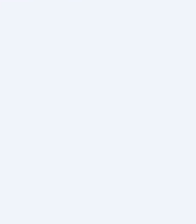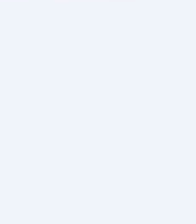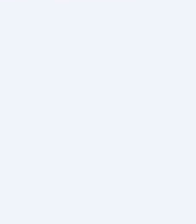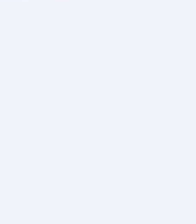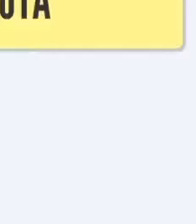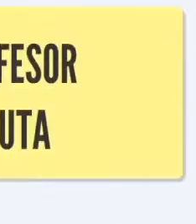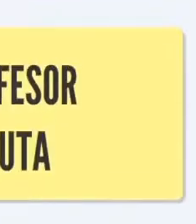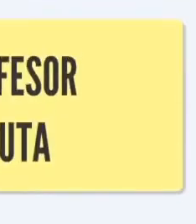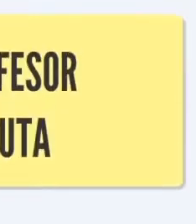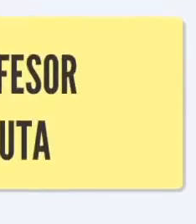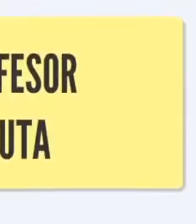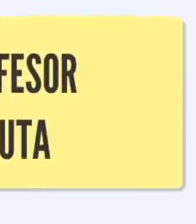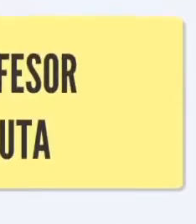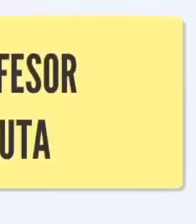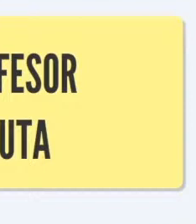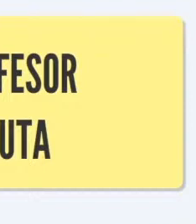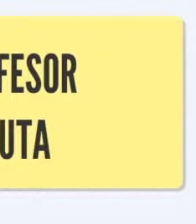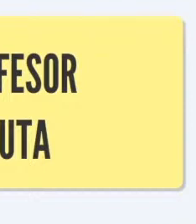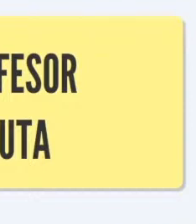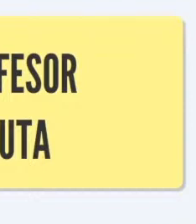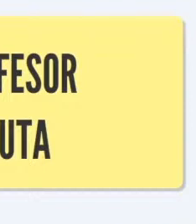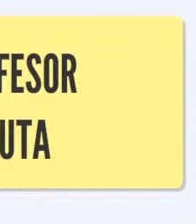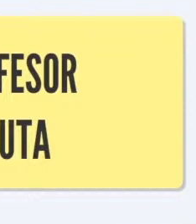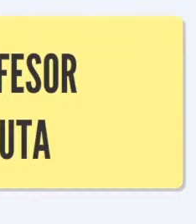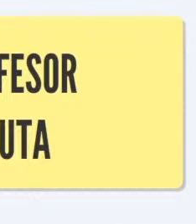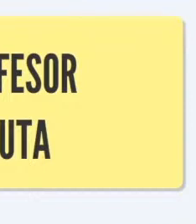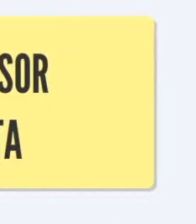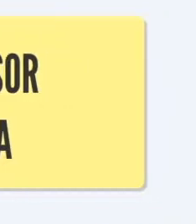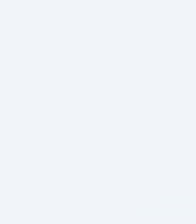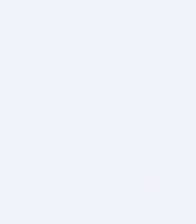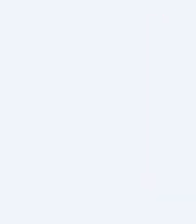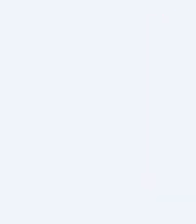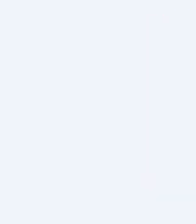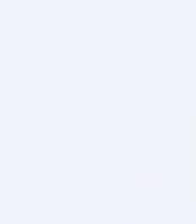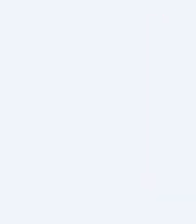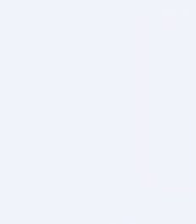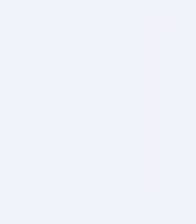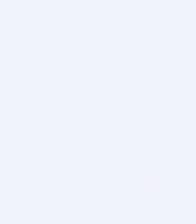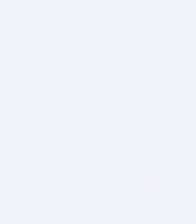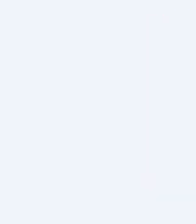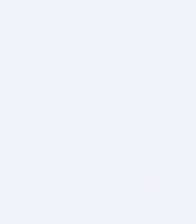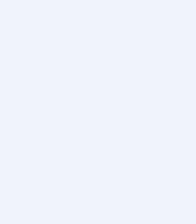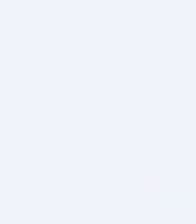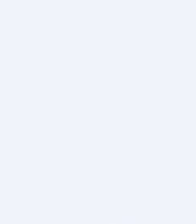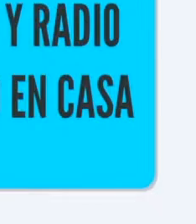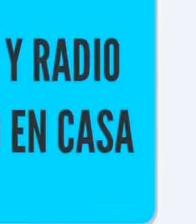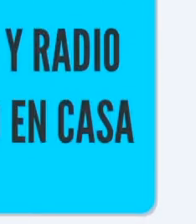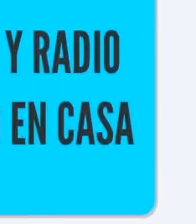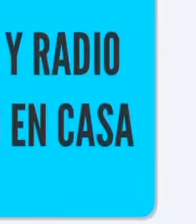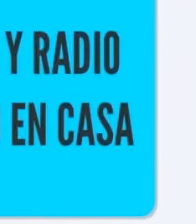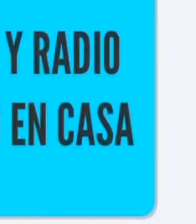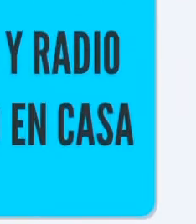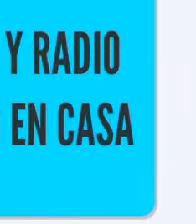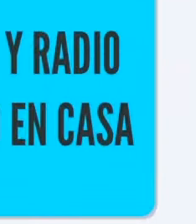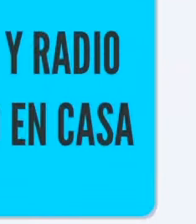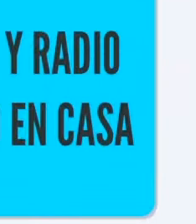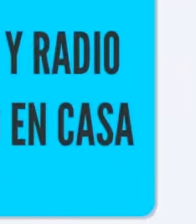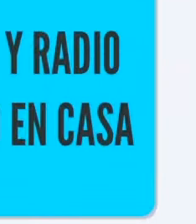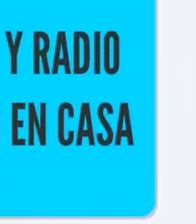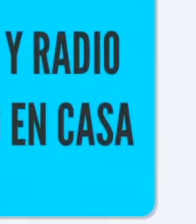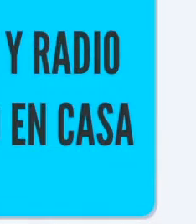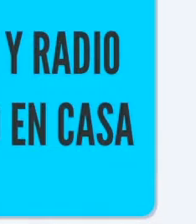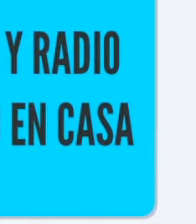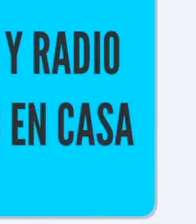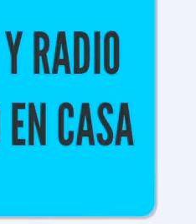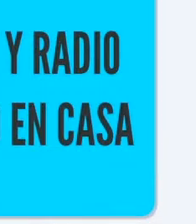¡Hola! Soy tu profesor Andronauta y hoy te traemos nuestro nuevo sorteo. Que será de